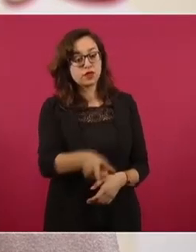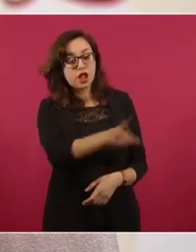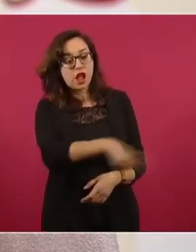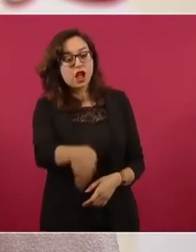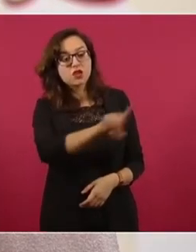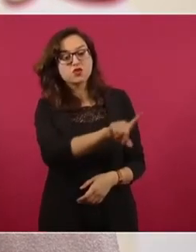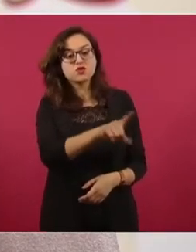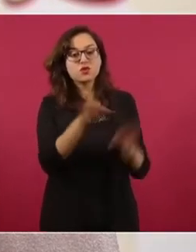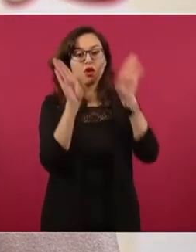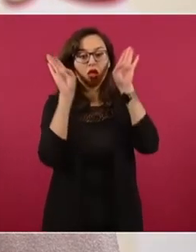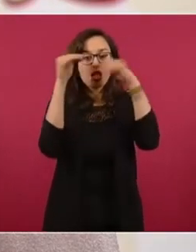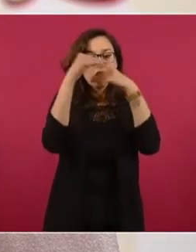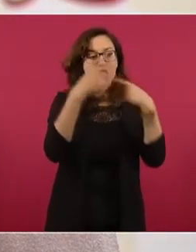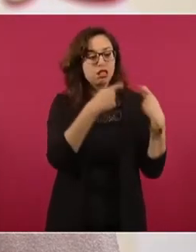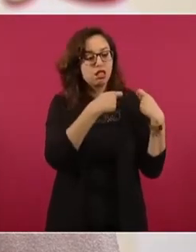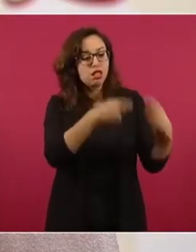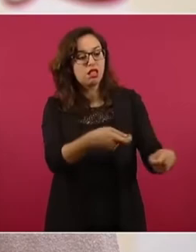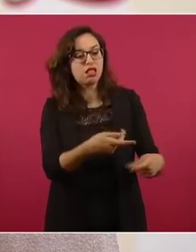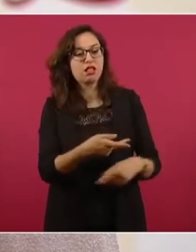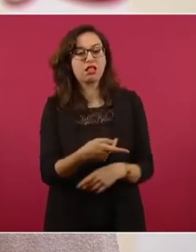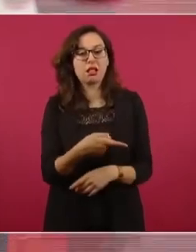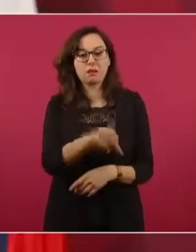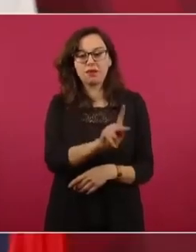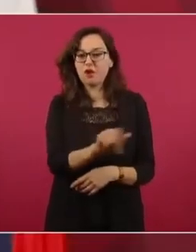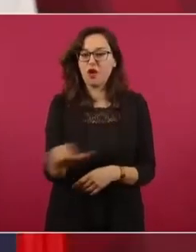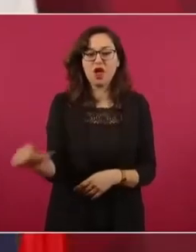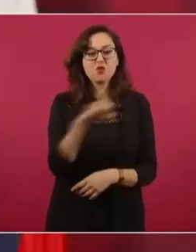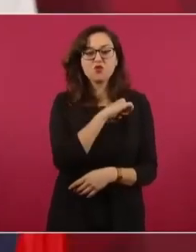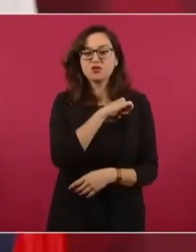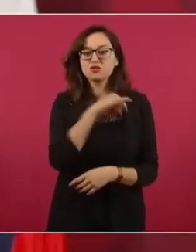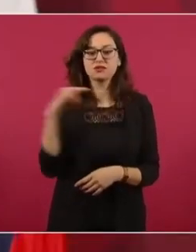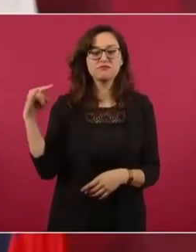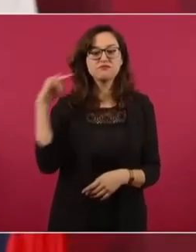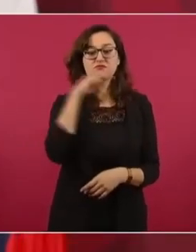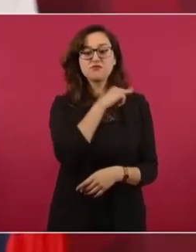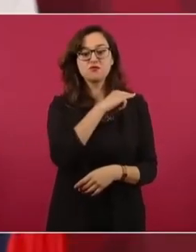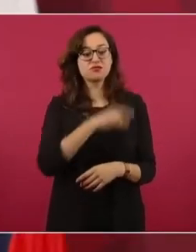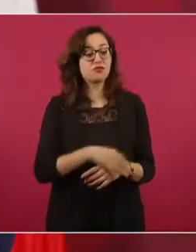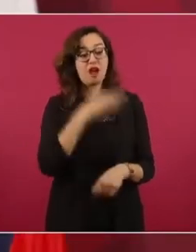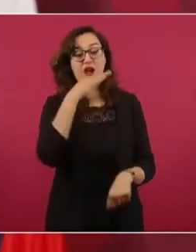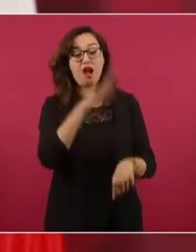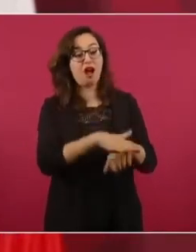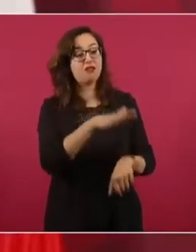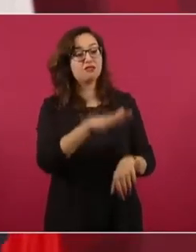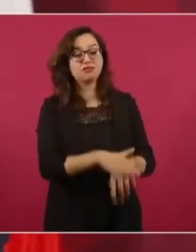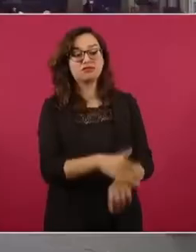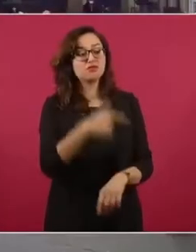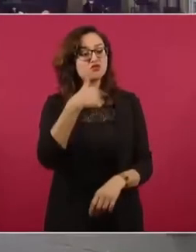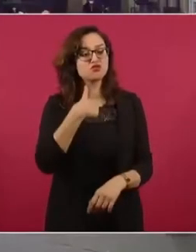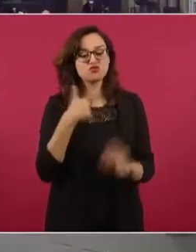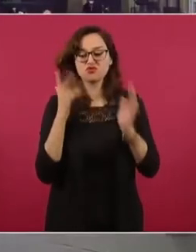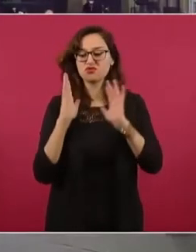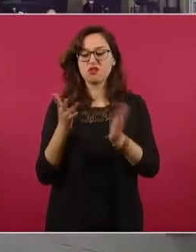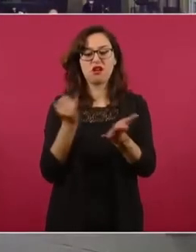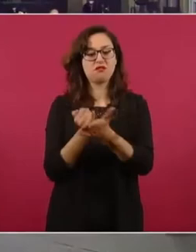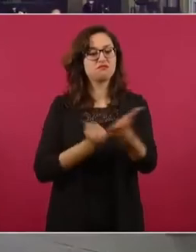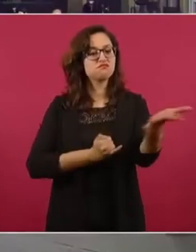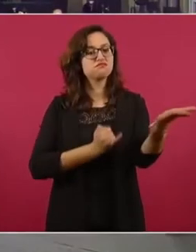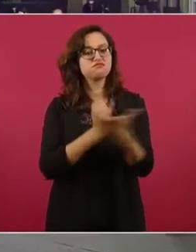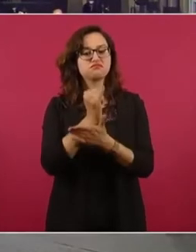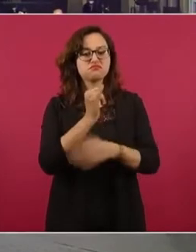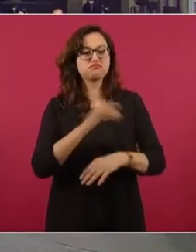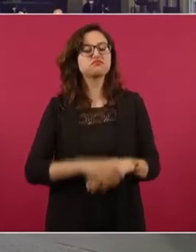no vamos a dar ni un paso atrás, es un timbre de orgullo tenerlos a ellos